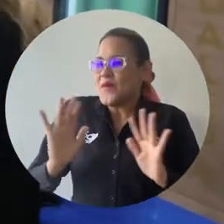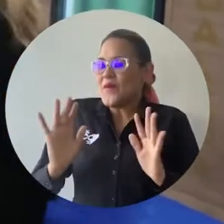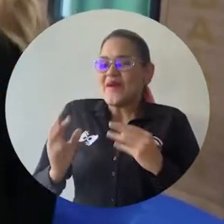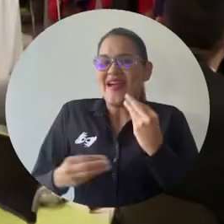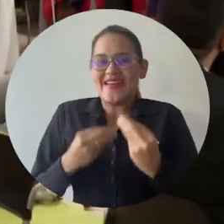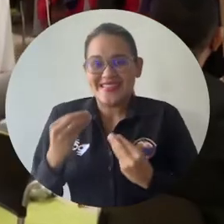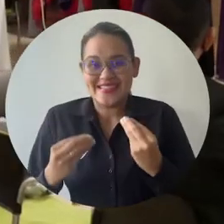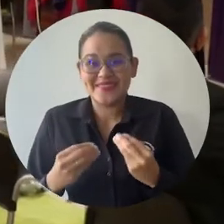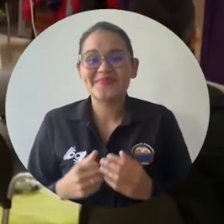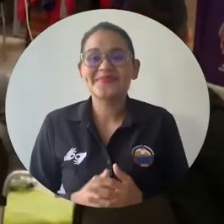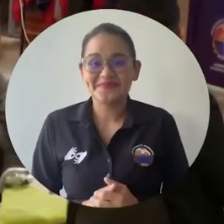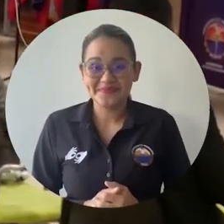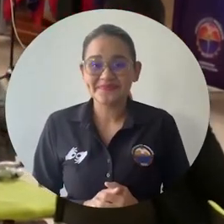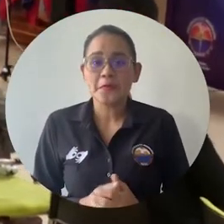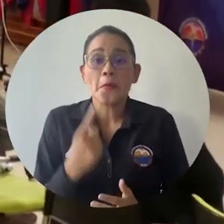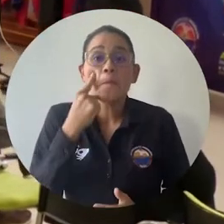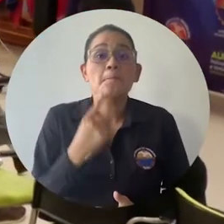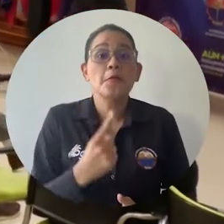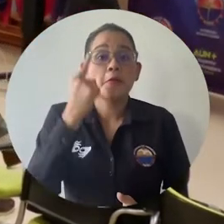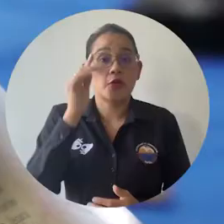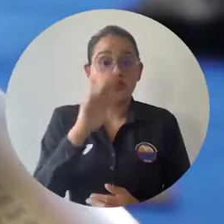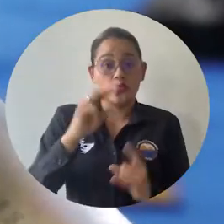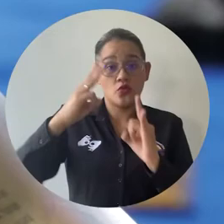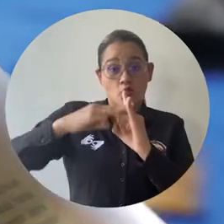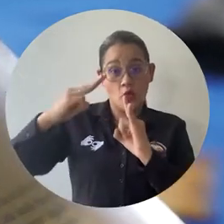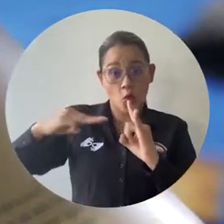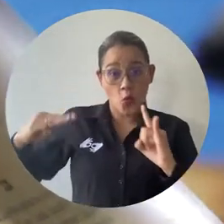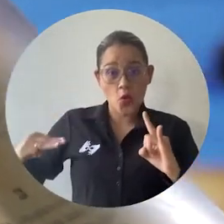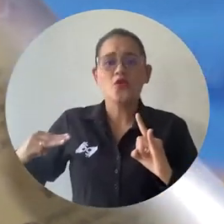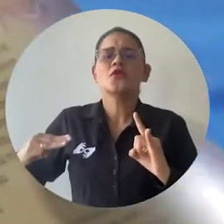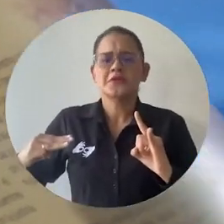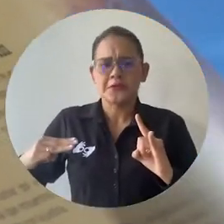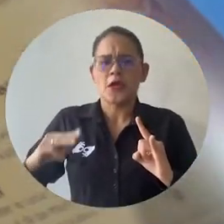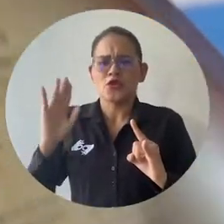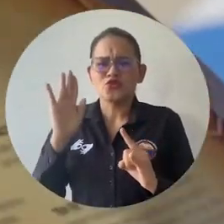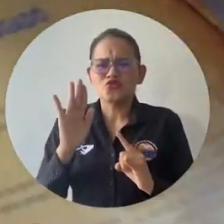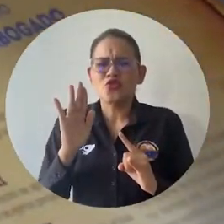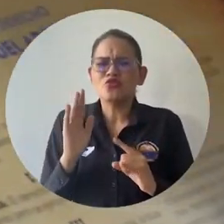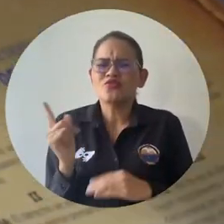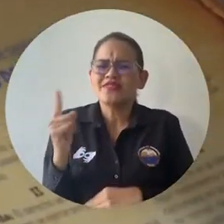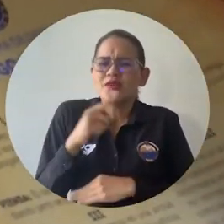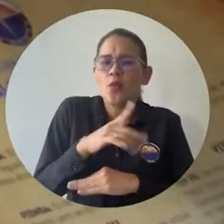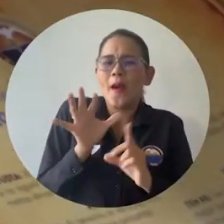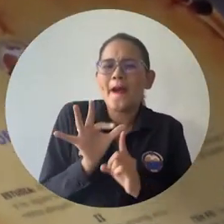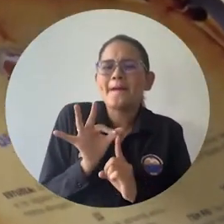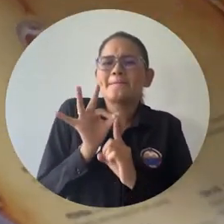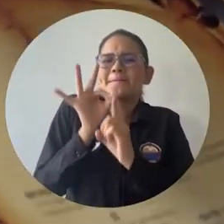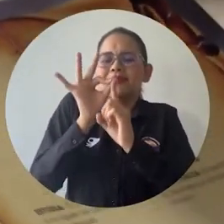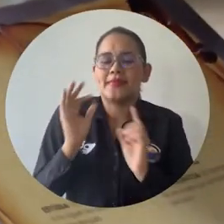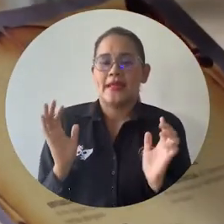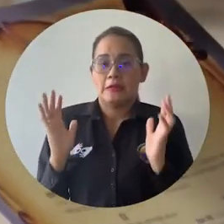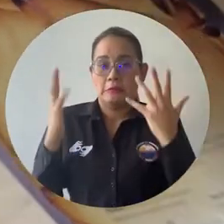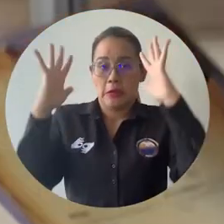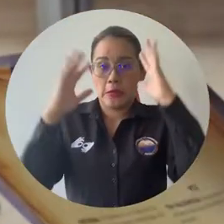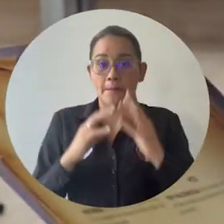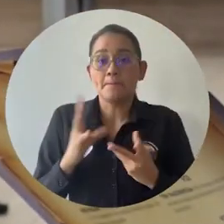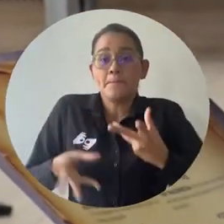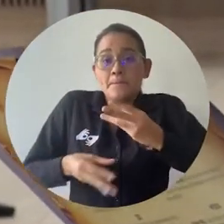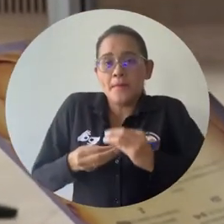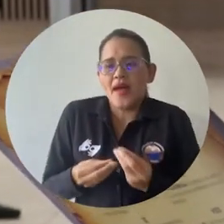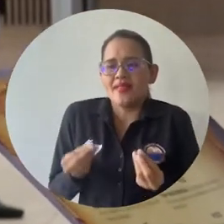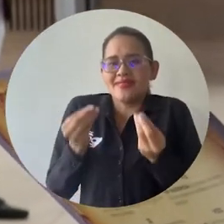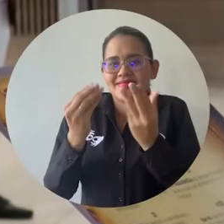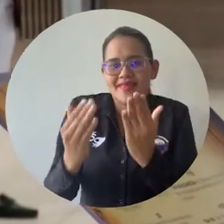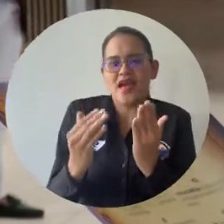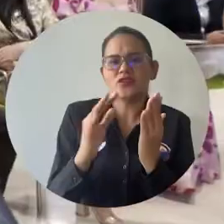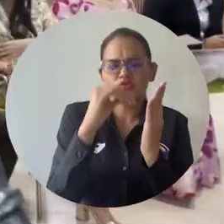profesional. Es la primera vez que el Programa de Derecho realiza este solemne acto para entregar a los futuros abogados el decálogo del jurista y la